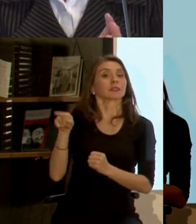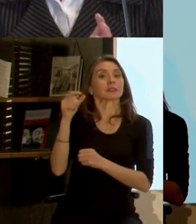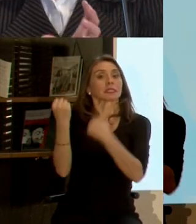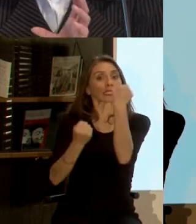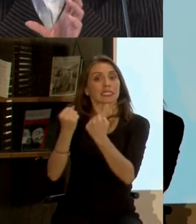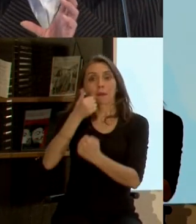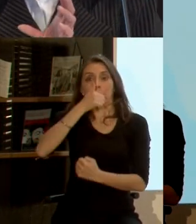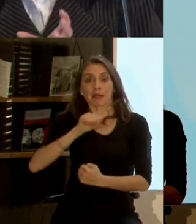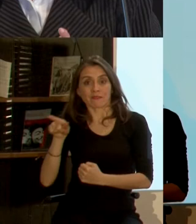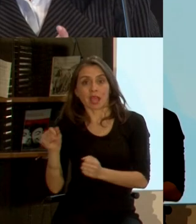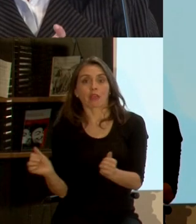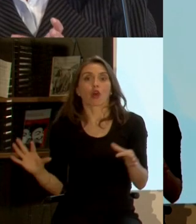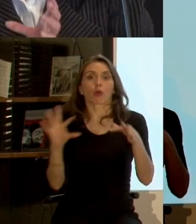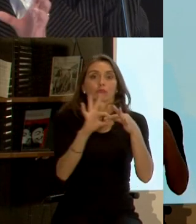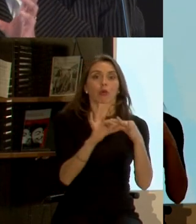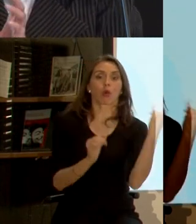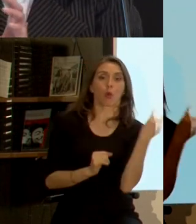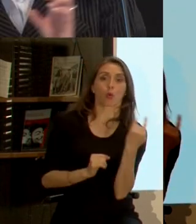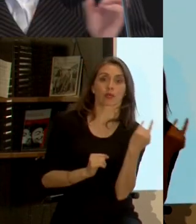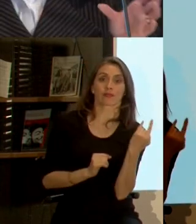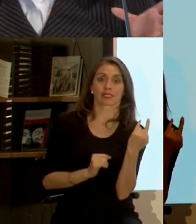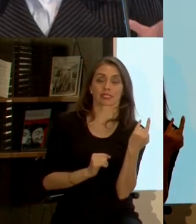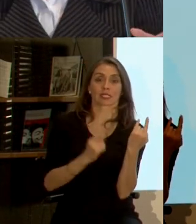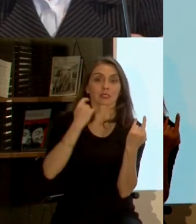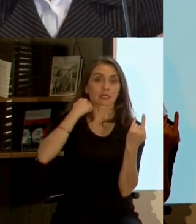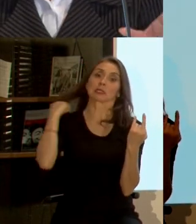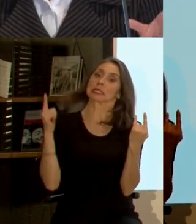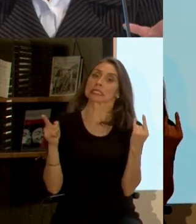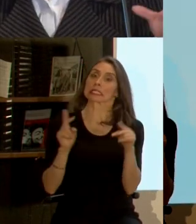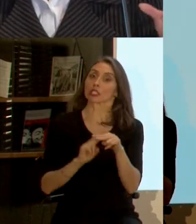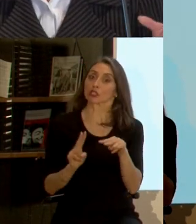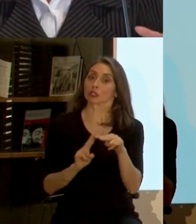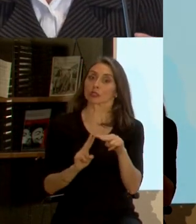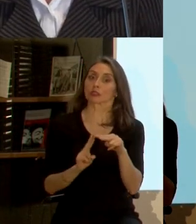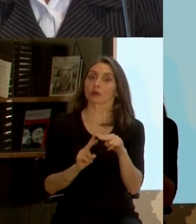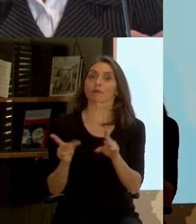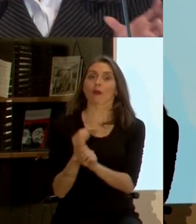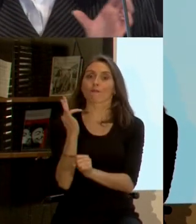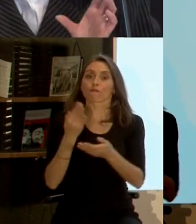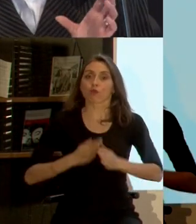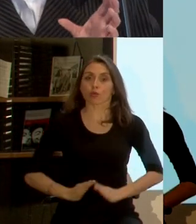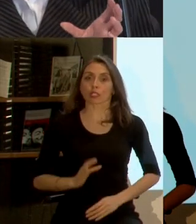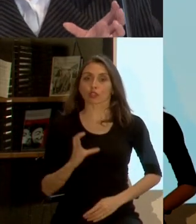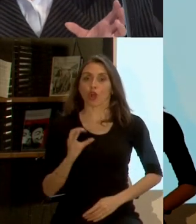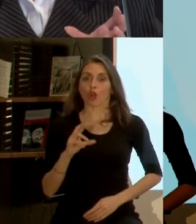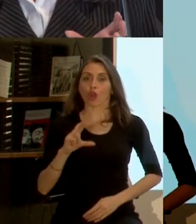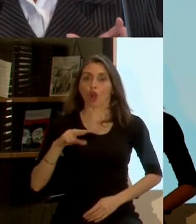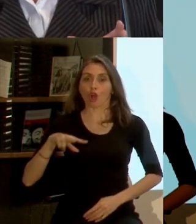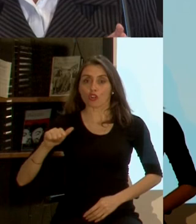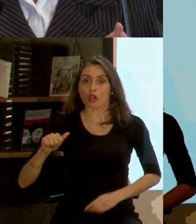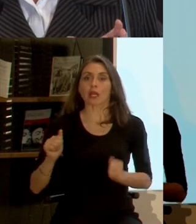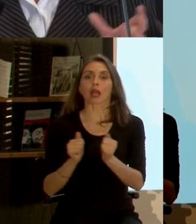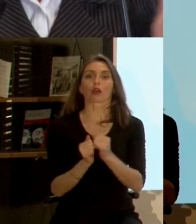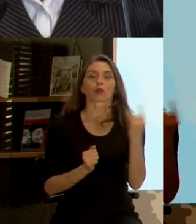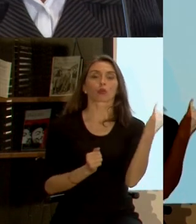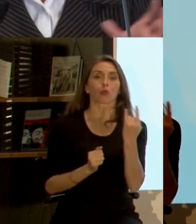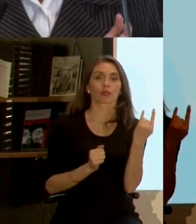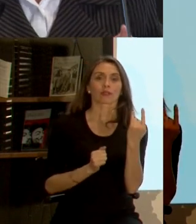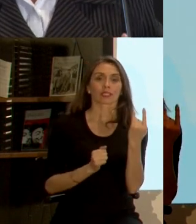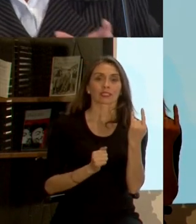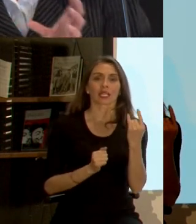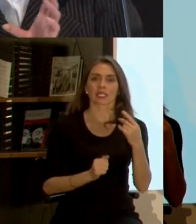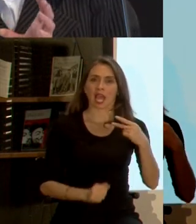privado con la universidad entonces en este caso fue la Fundación Corona con la Universidad